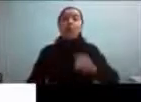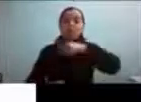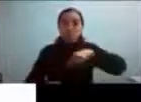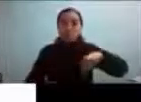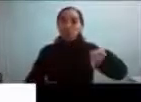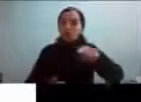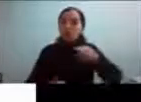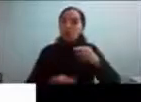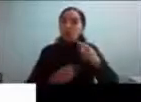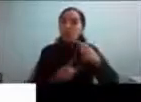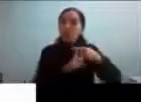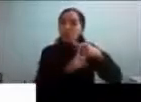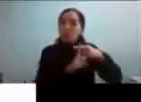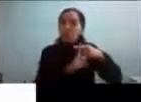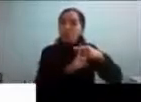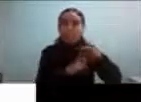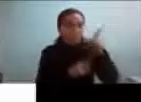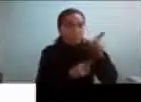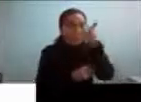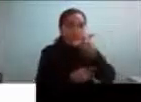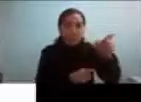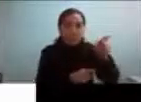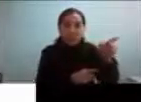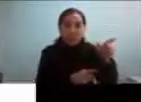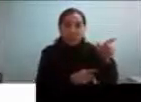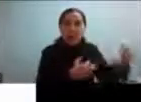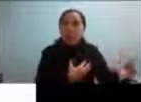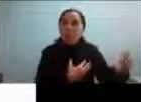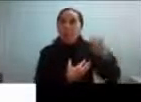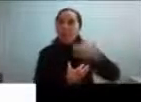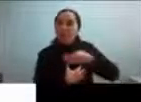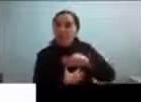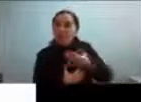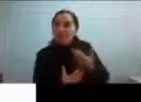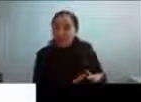trabajamos podemos hablar con ellos en el fondo ¿por qué no usamos eso?